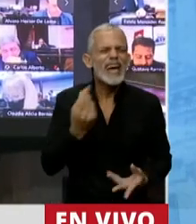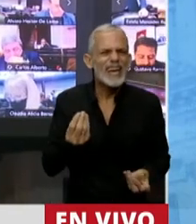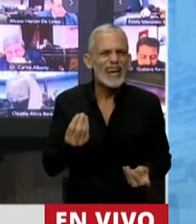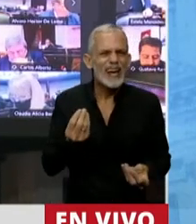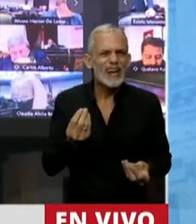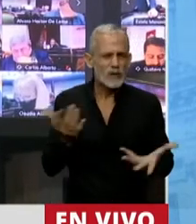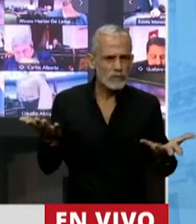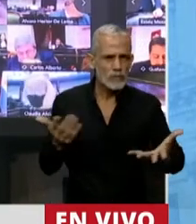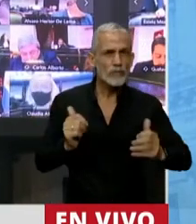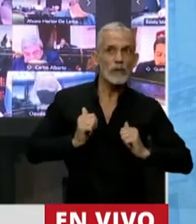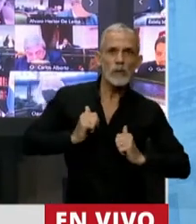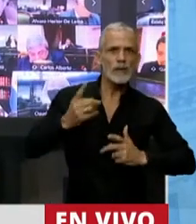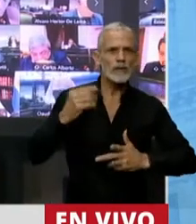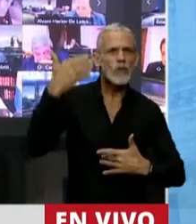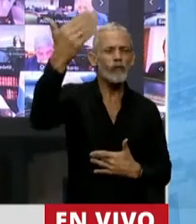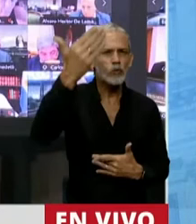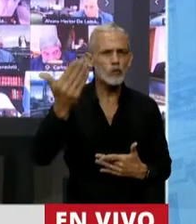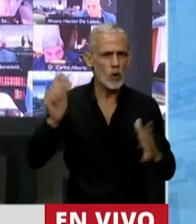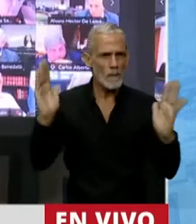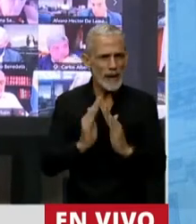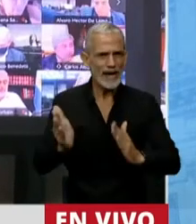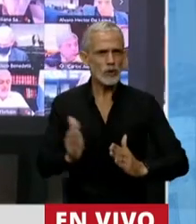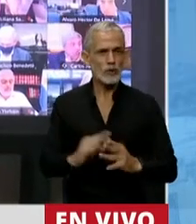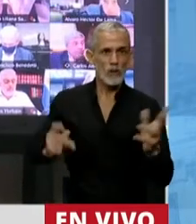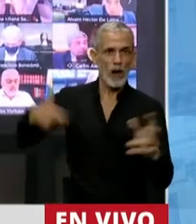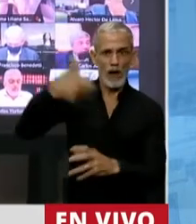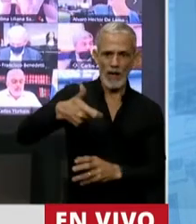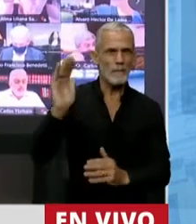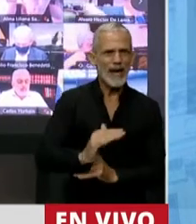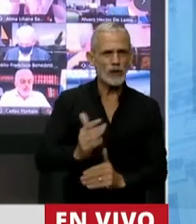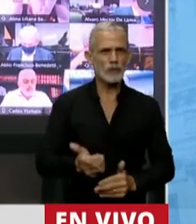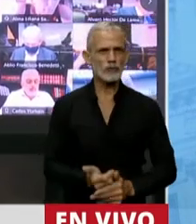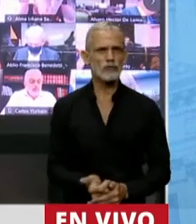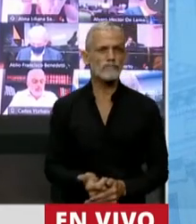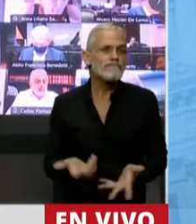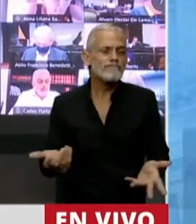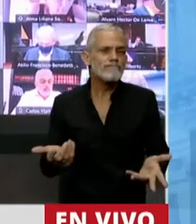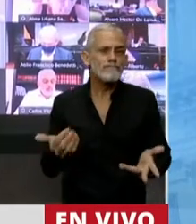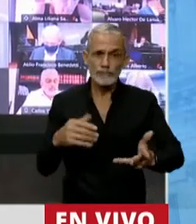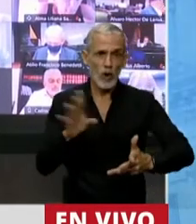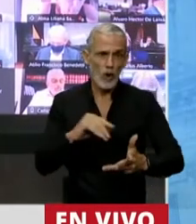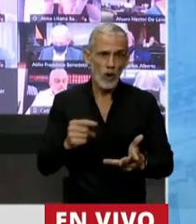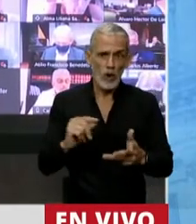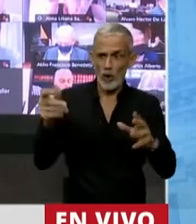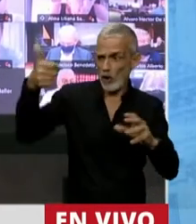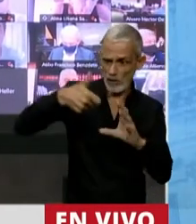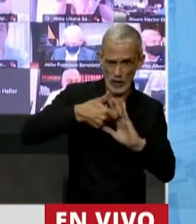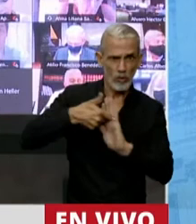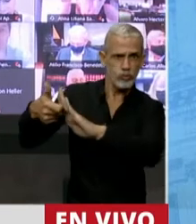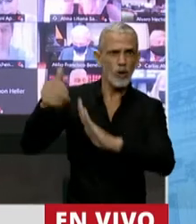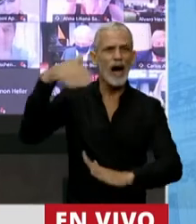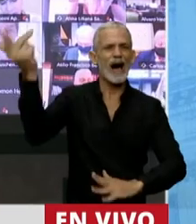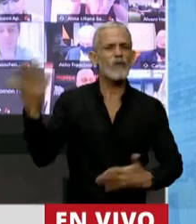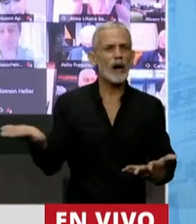¿Empeorar las expectativas empresariales? ¿Reducir la inversión deseable cuando no directamente expulsarla? Bueno,